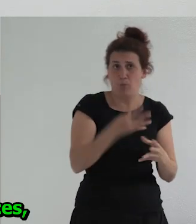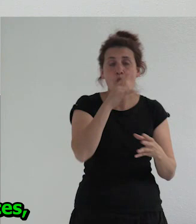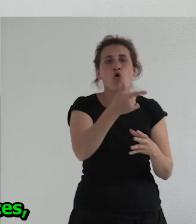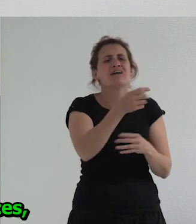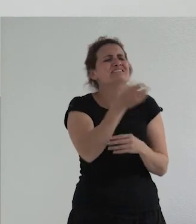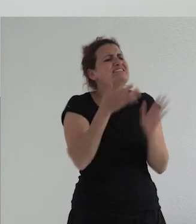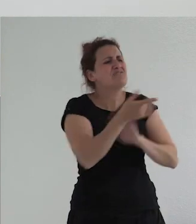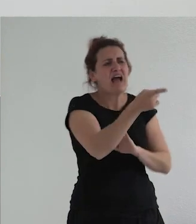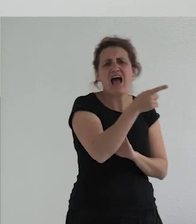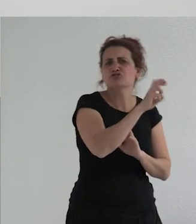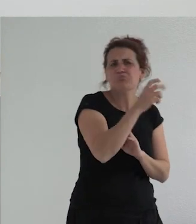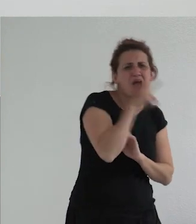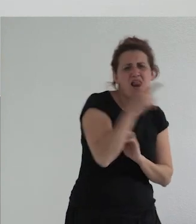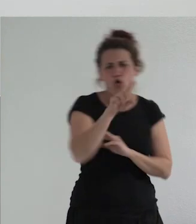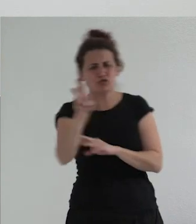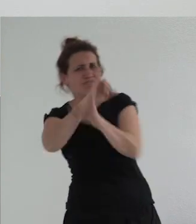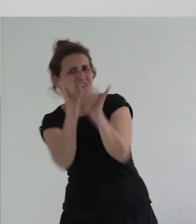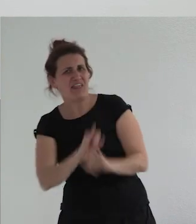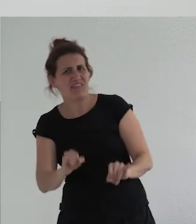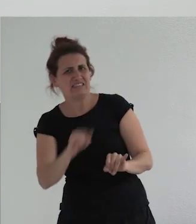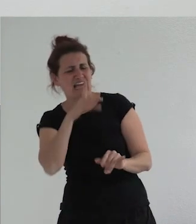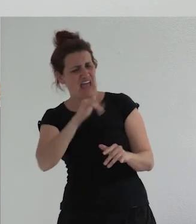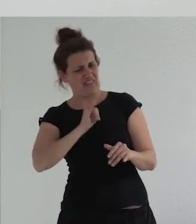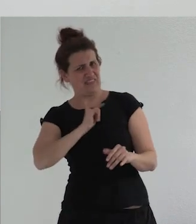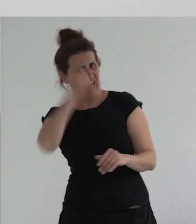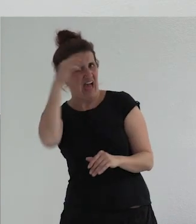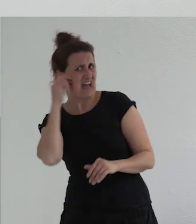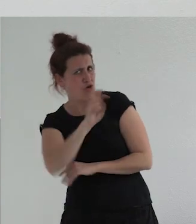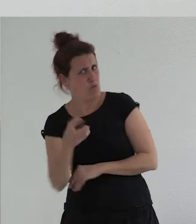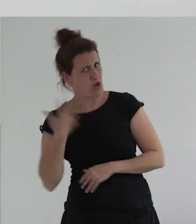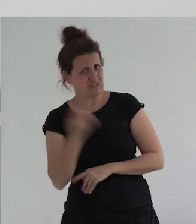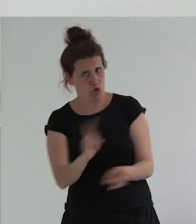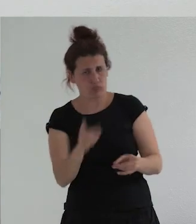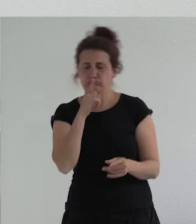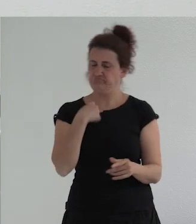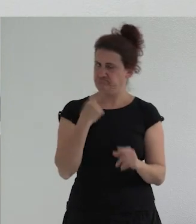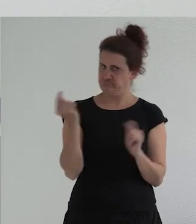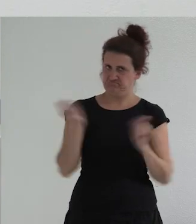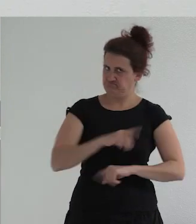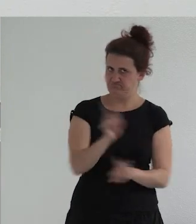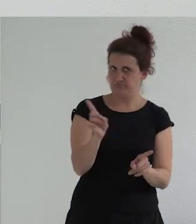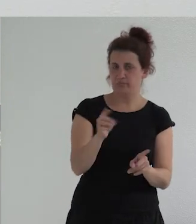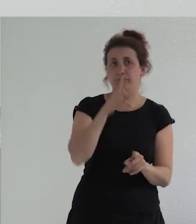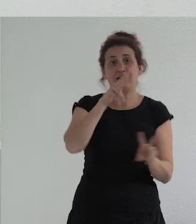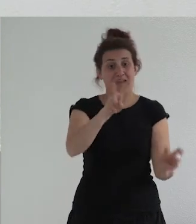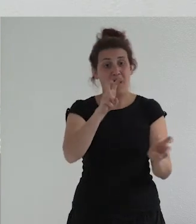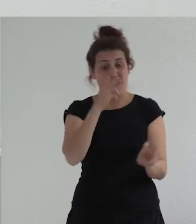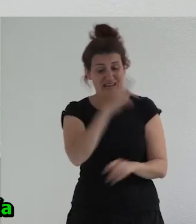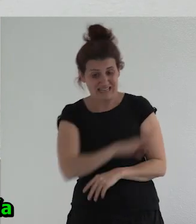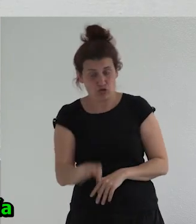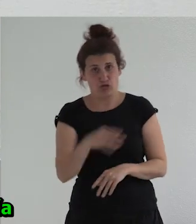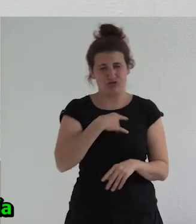son felices que la normatividad de género no les molesta bueno discrepo creo que es un problema cuando abordamos la diversidad de género en la infancia